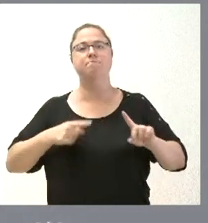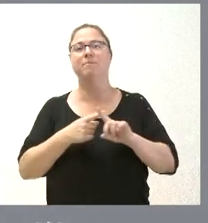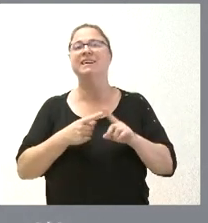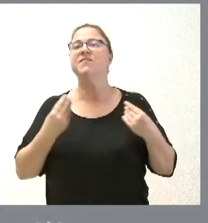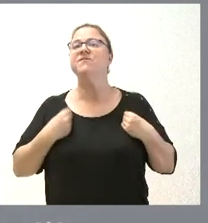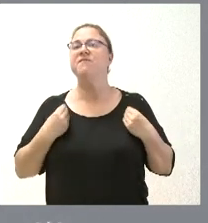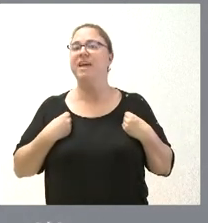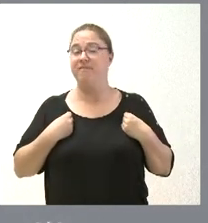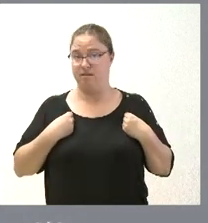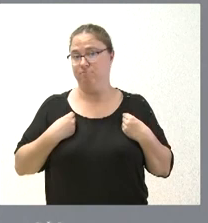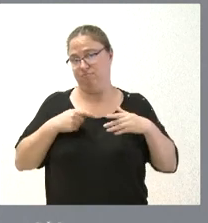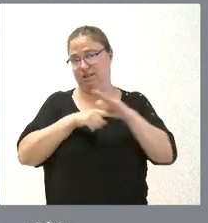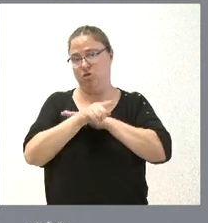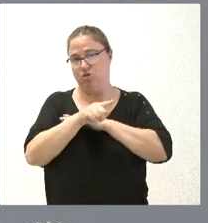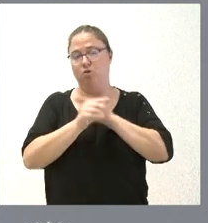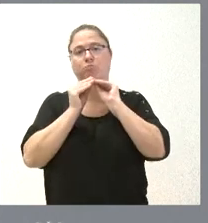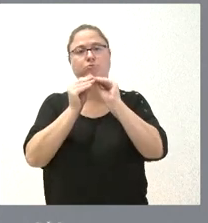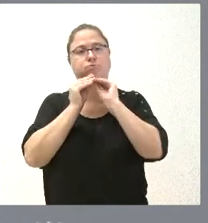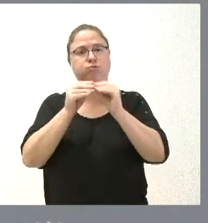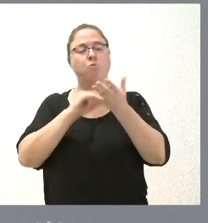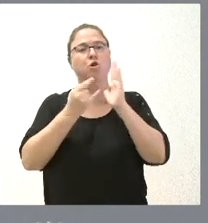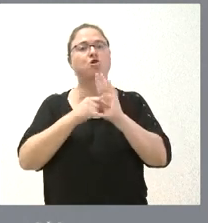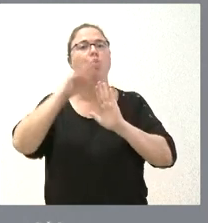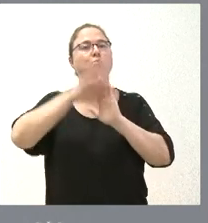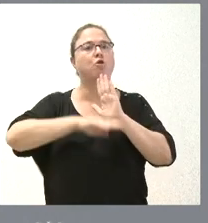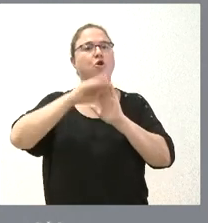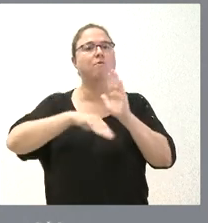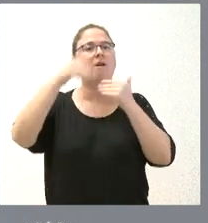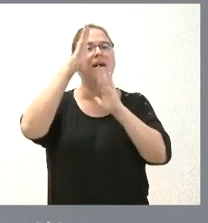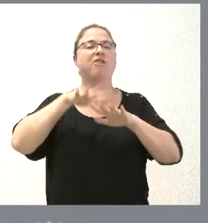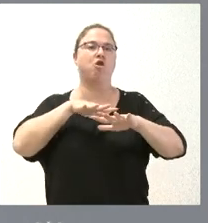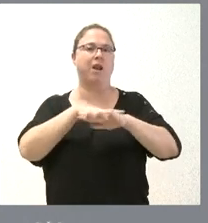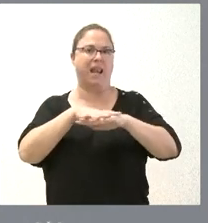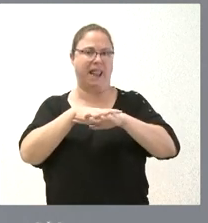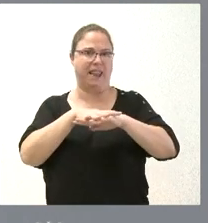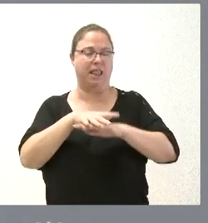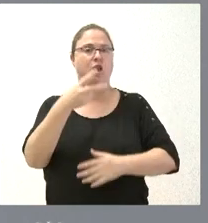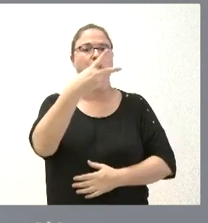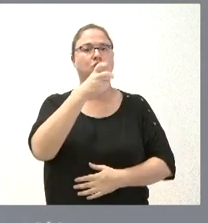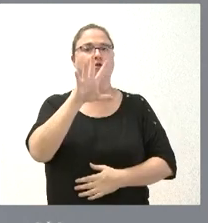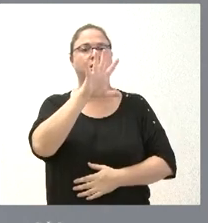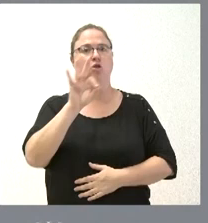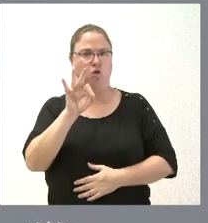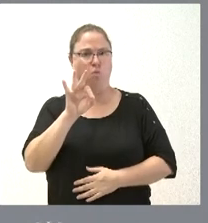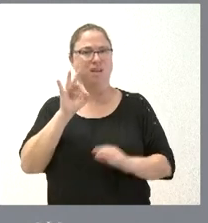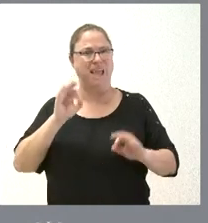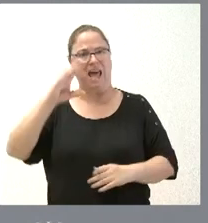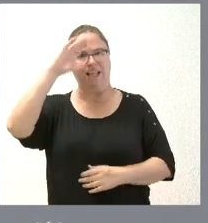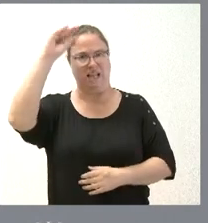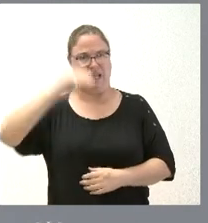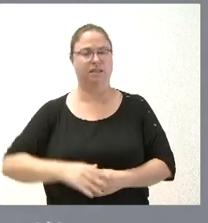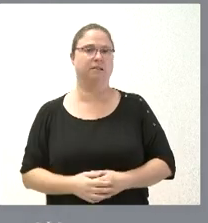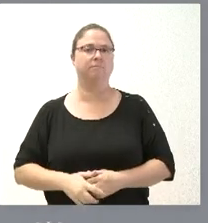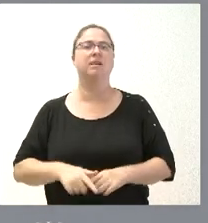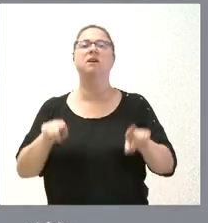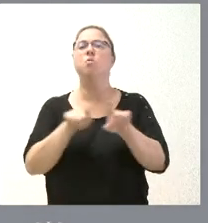viviendas donde se estén desarrollando los proyectos de programas Atención en Red. Como les digo, 250 inoderos inteligentes como